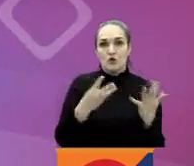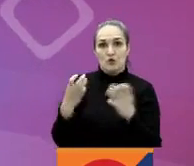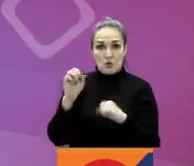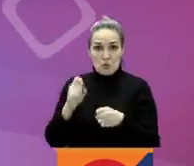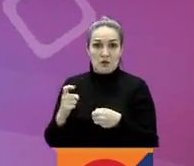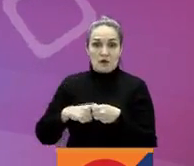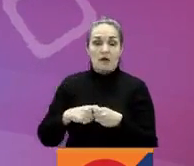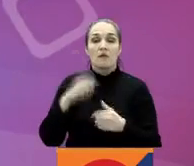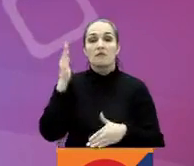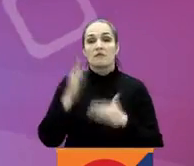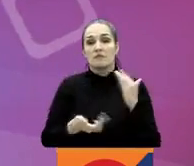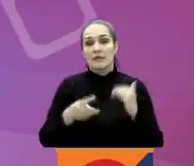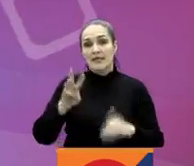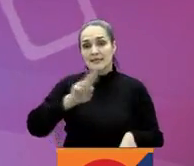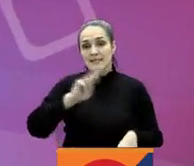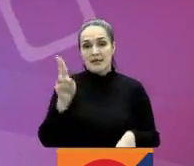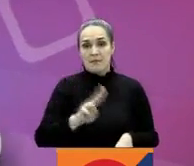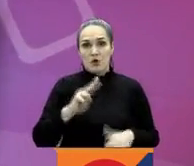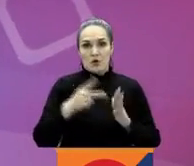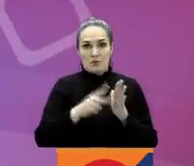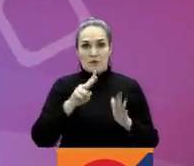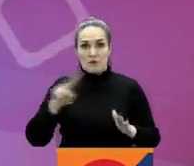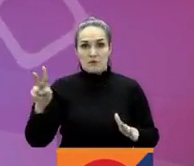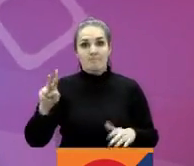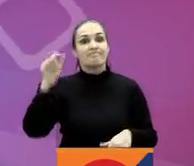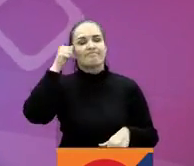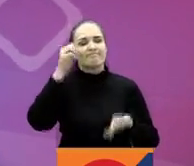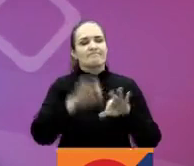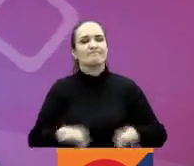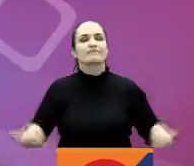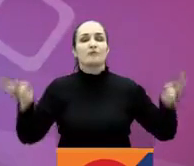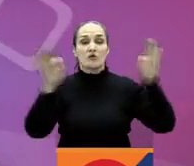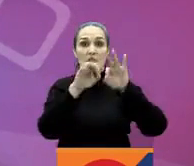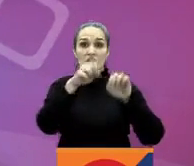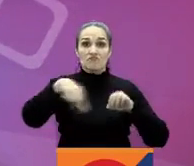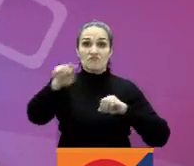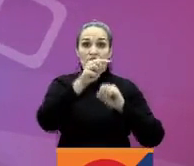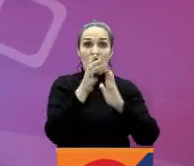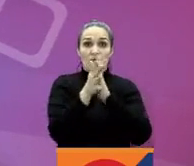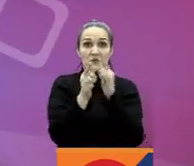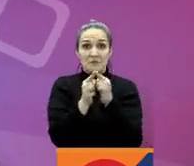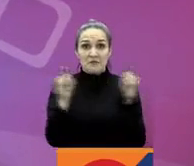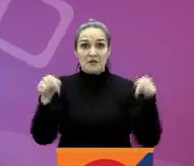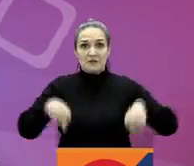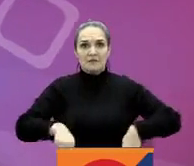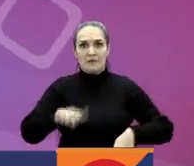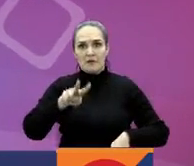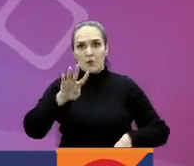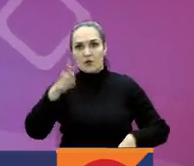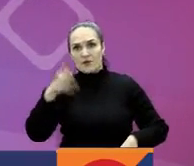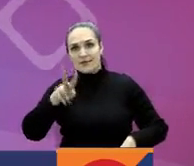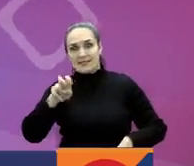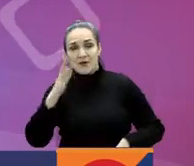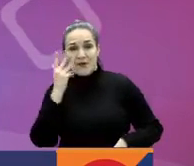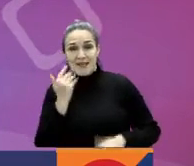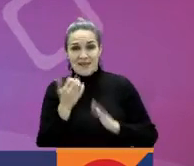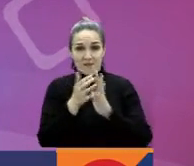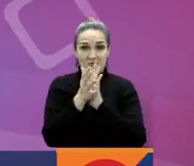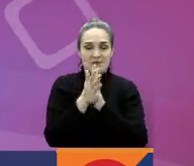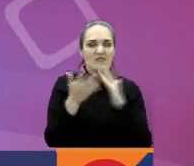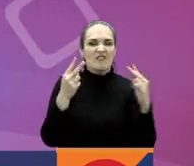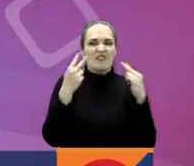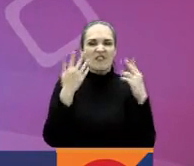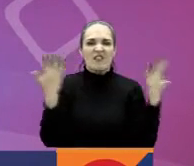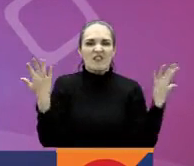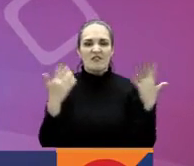convocatoria va hasta el 13 de marzo del 2022. Y muy importante, si quieres seguir informado 24 7, nos encuentra en todas nuestras redes